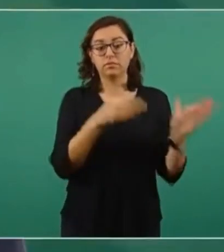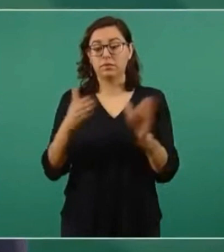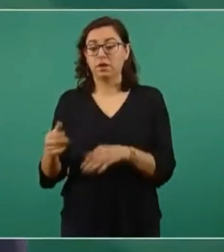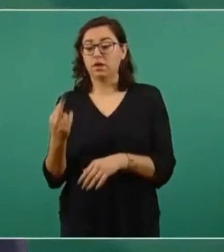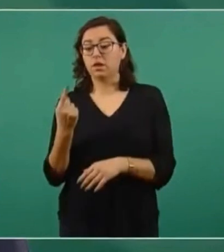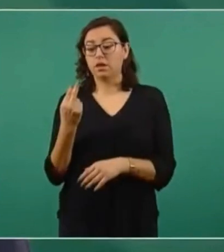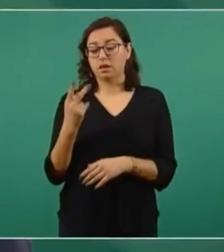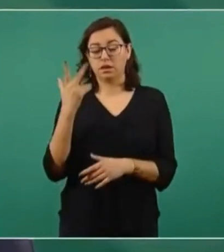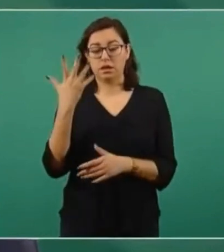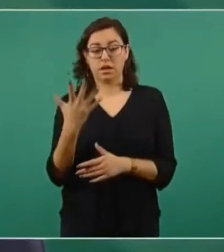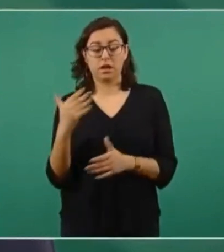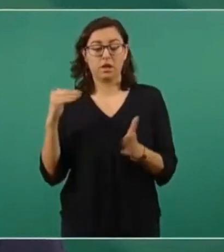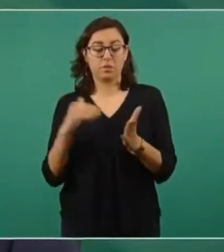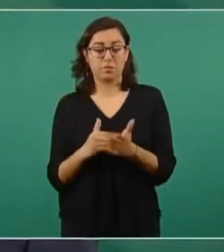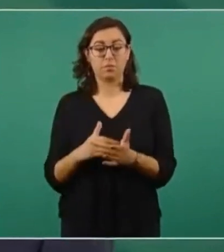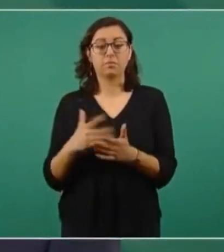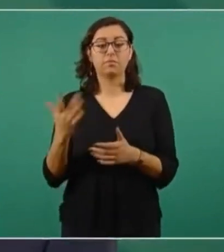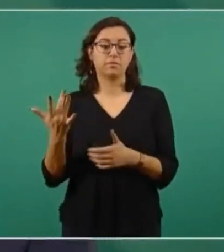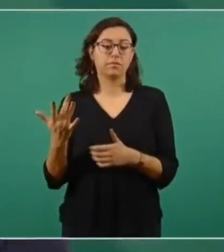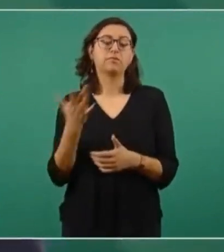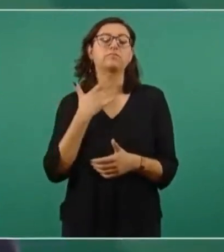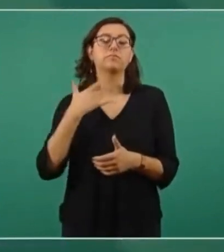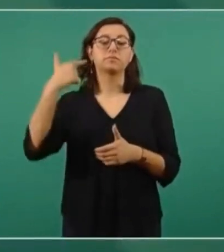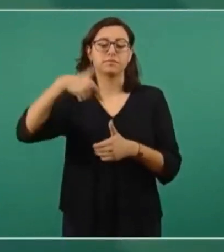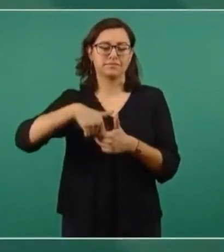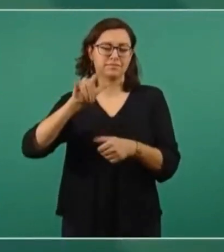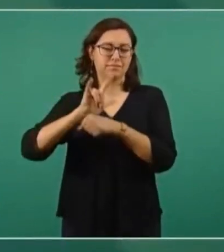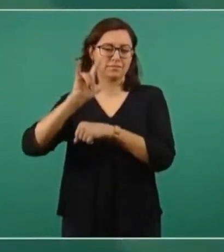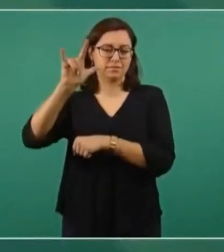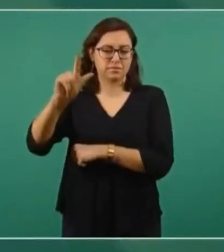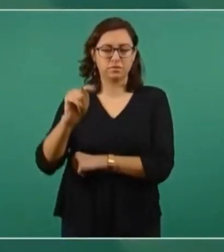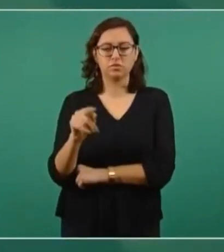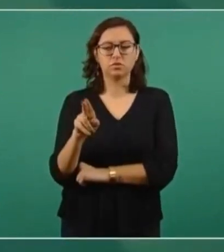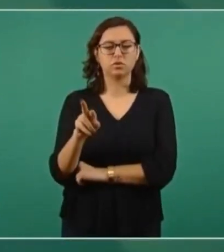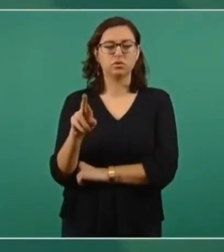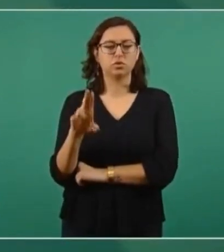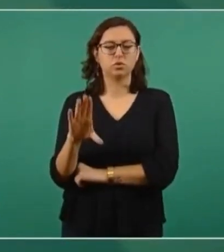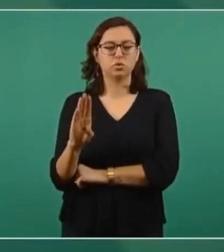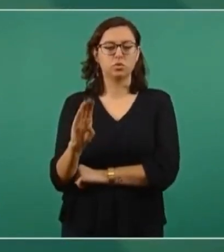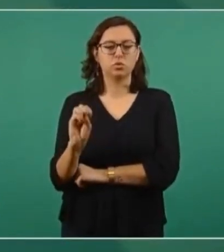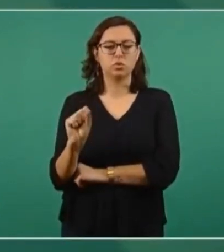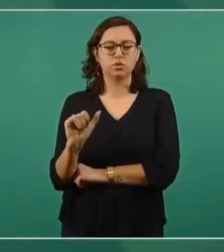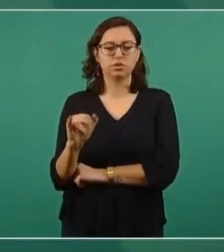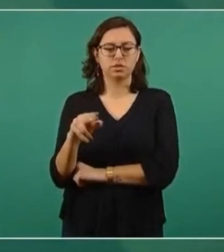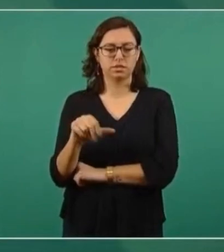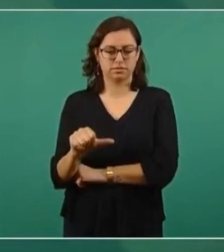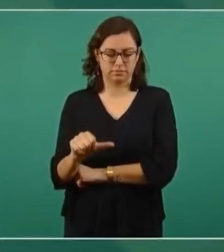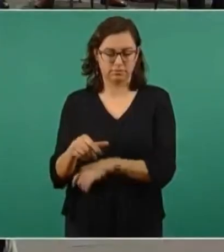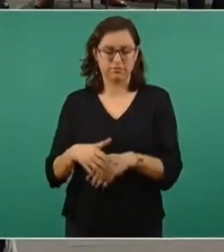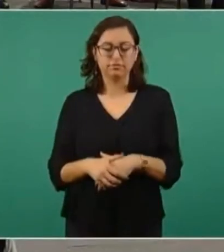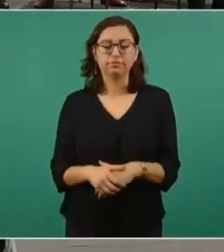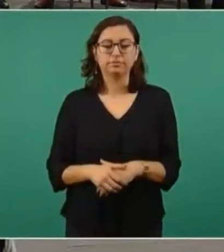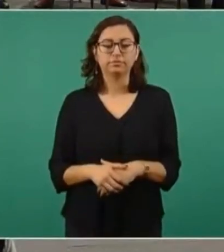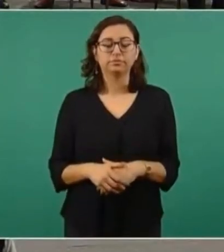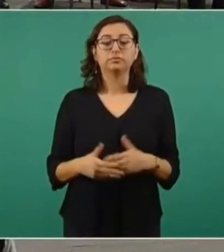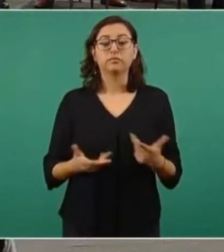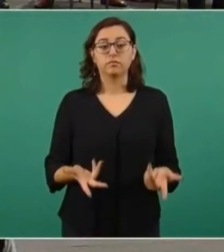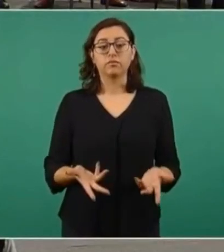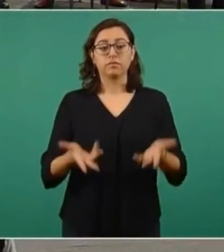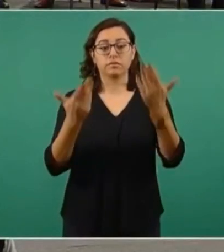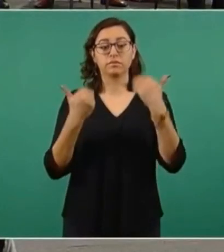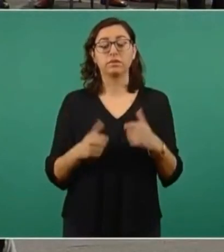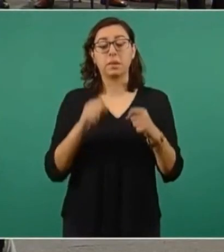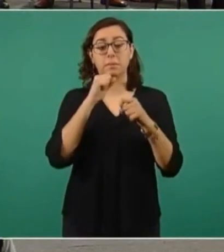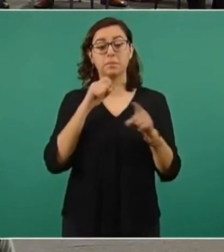turbosina, además de otros productos. Cabe señalar que en los últimos